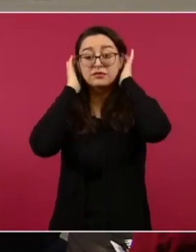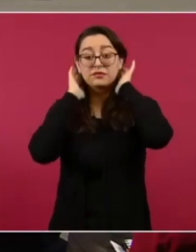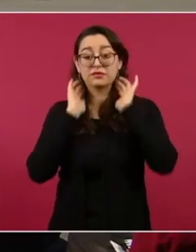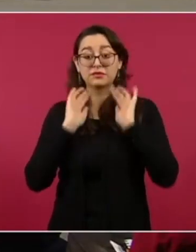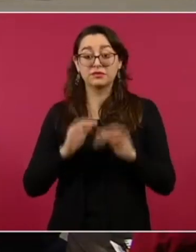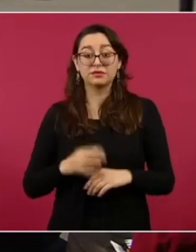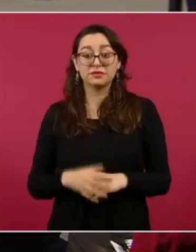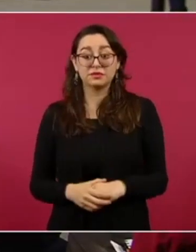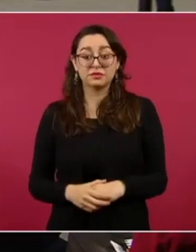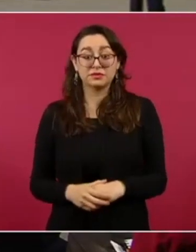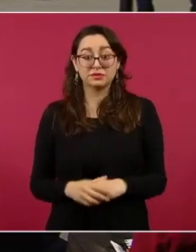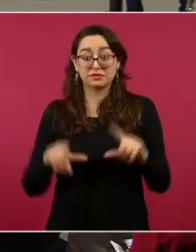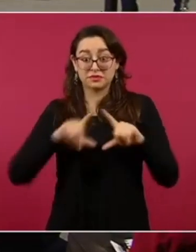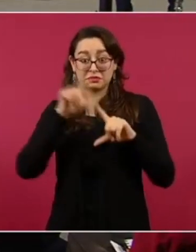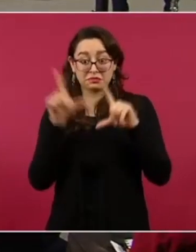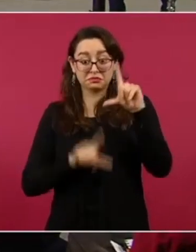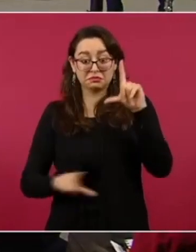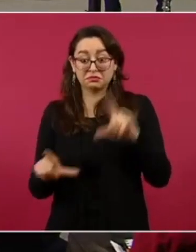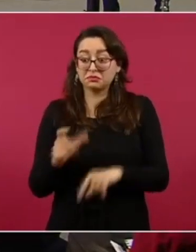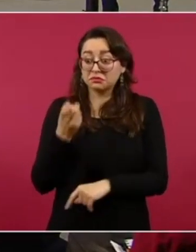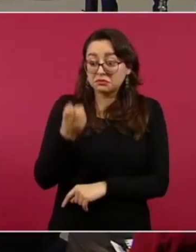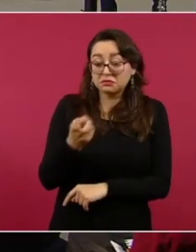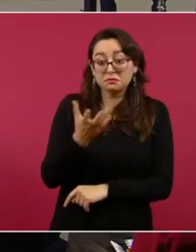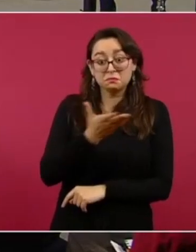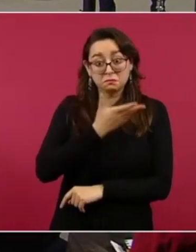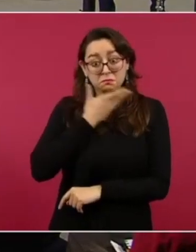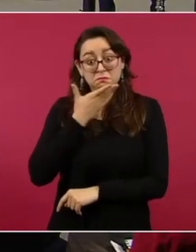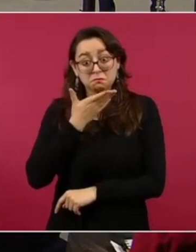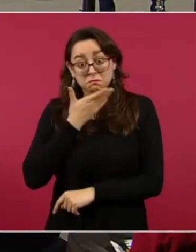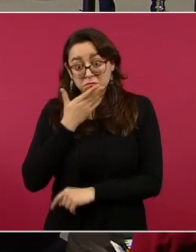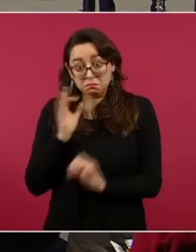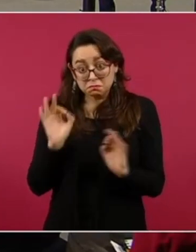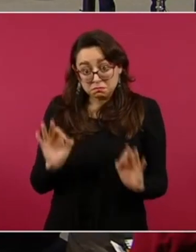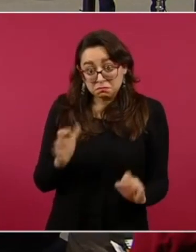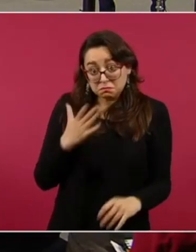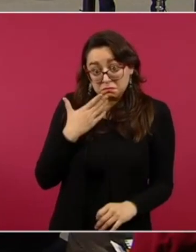suceder en el país? ¿Nos gusta eso?